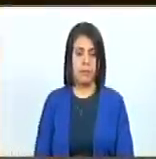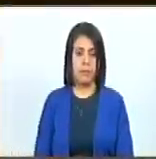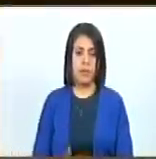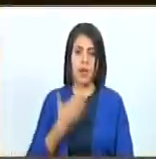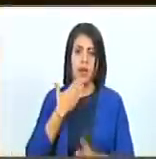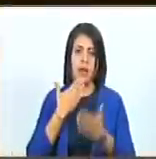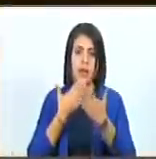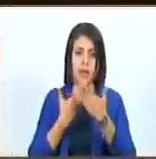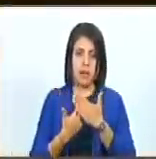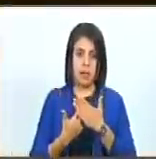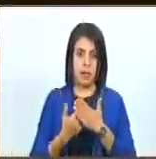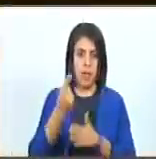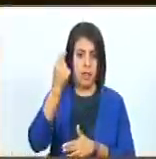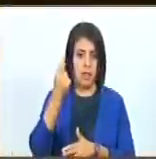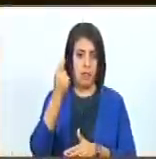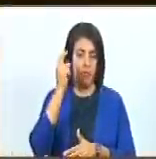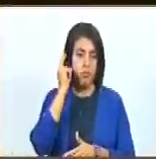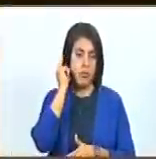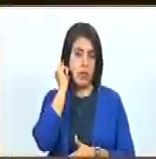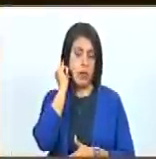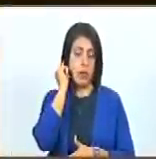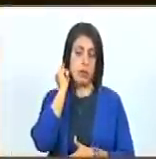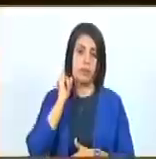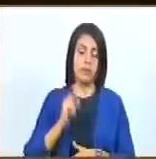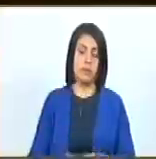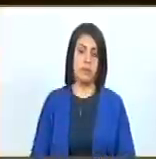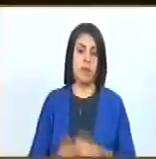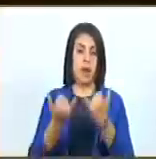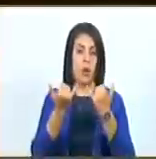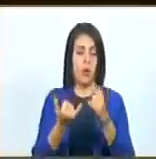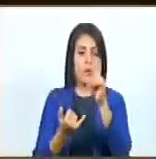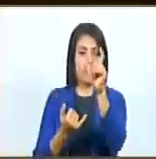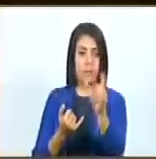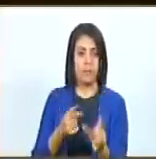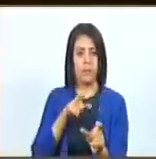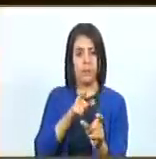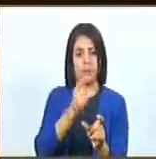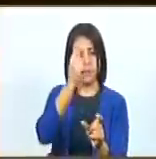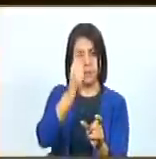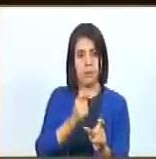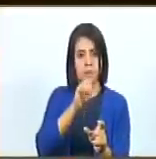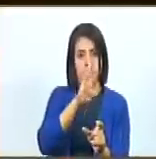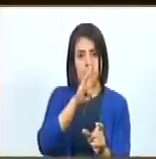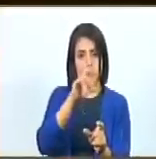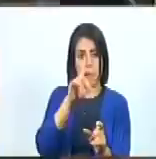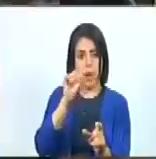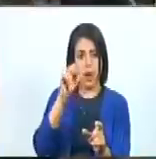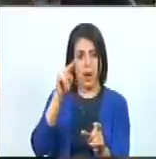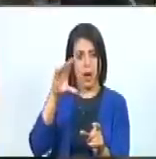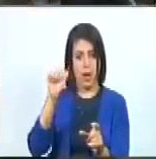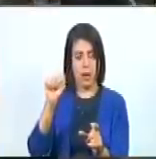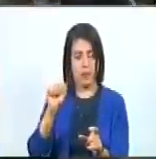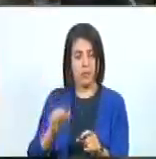Muchísimas gracias, querida diputada. Voy a dejar en el derecho de palabra a la diputada Blanca Ecaut.